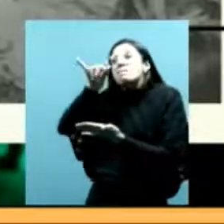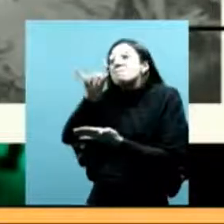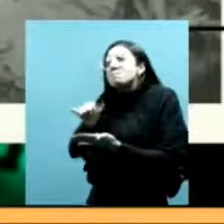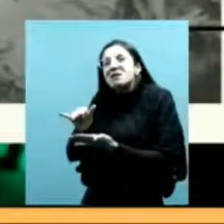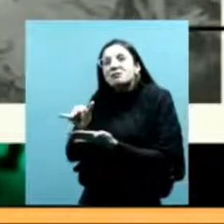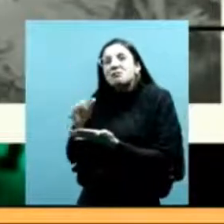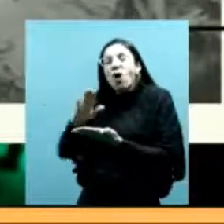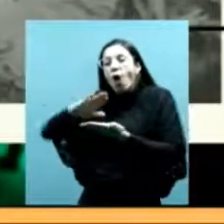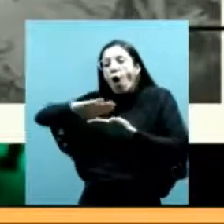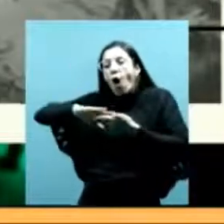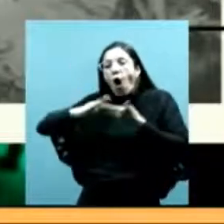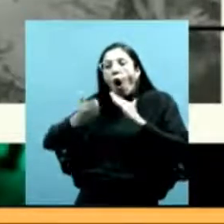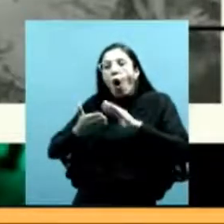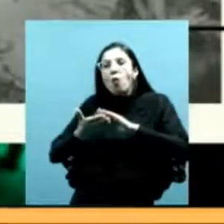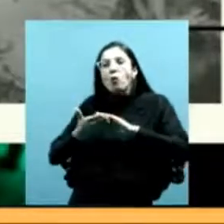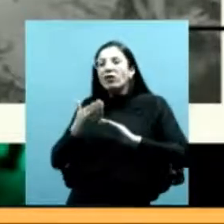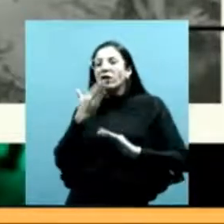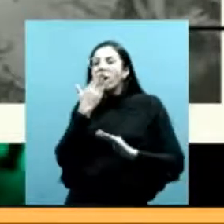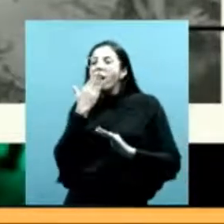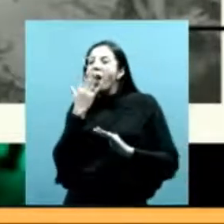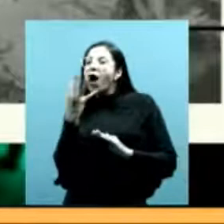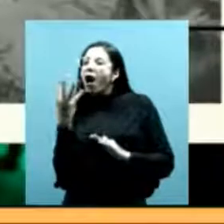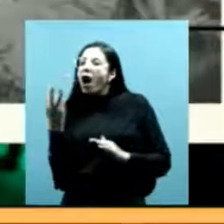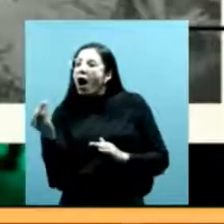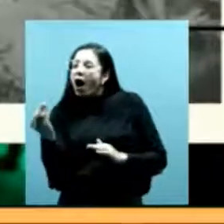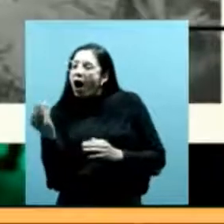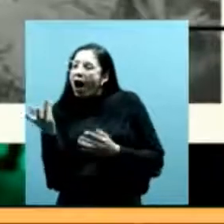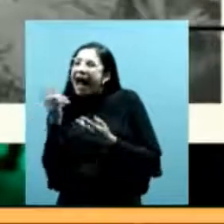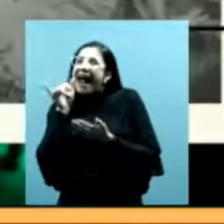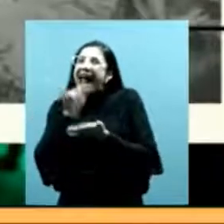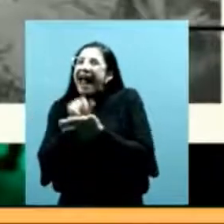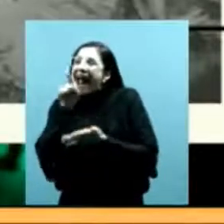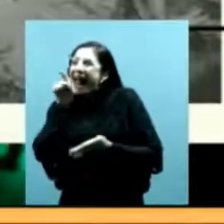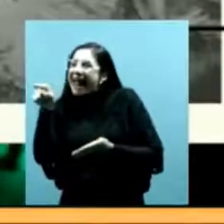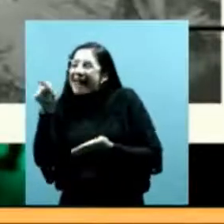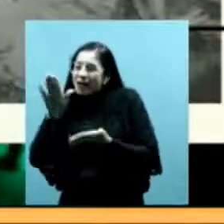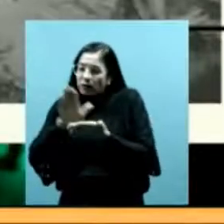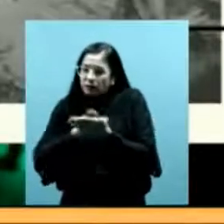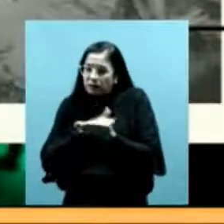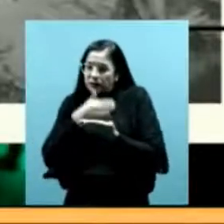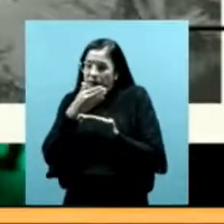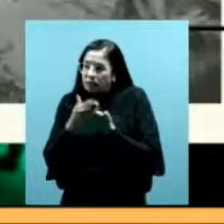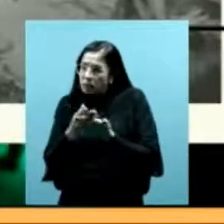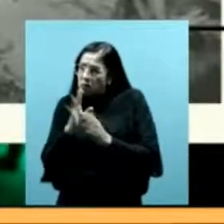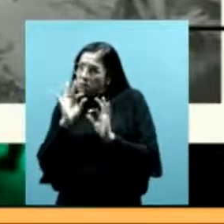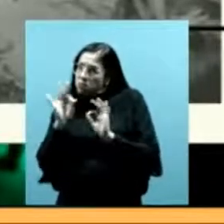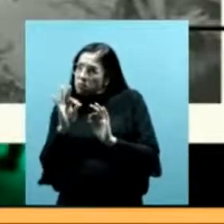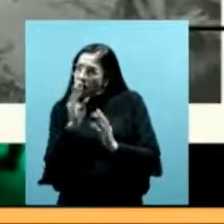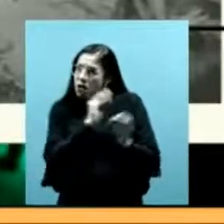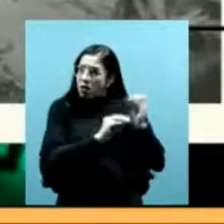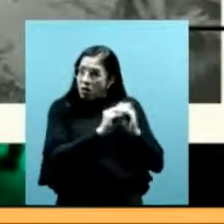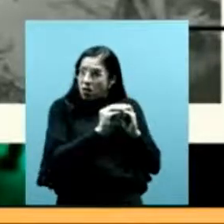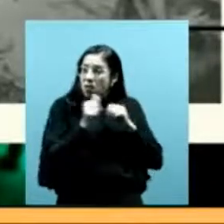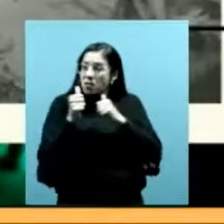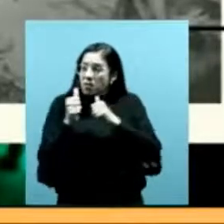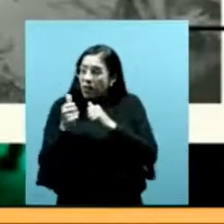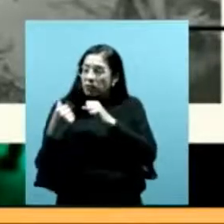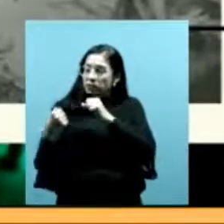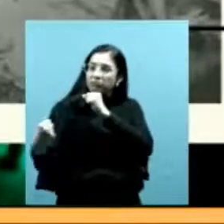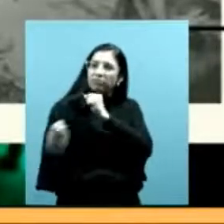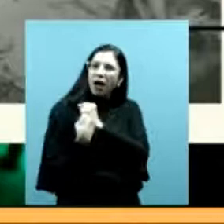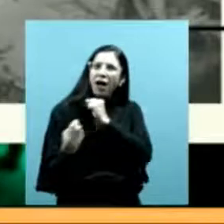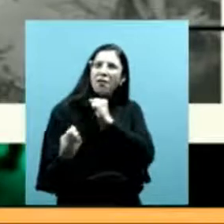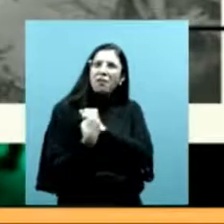Mapuche porque si no no hay manera de que una pista de archivo debenga un índex porque el índex es precisamente esa articulación de experiencias ¿no?